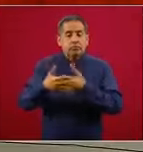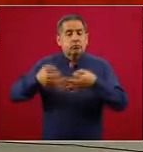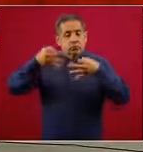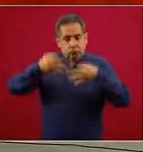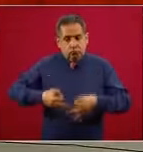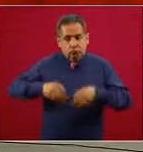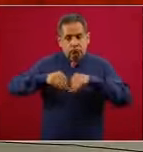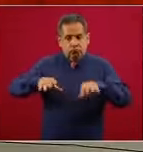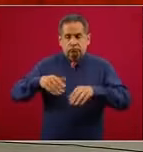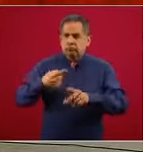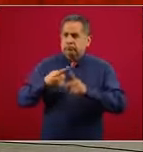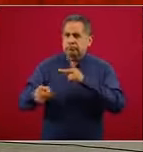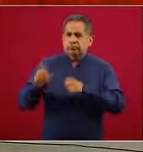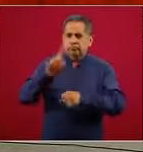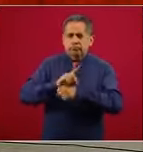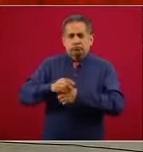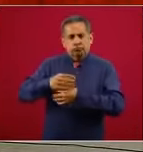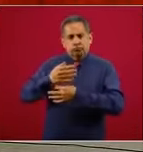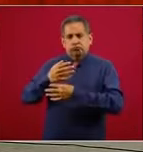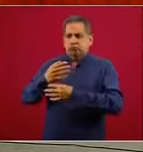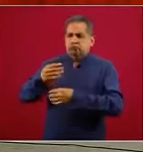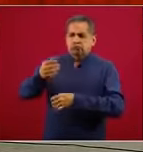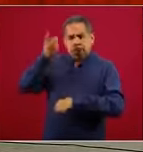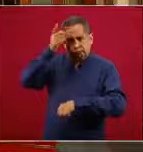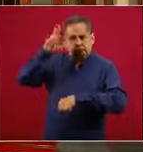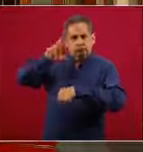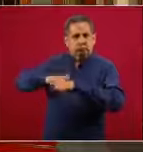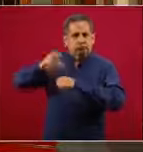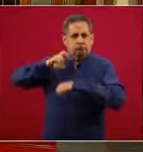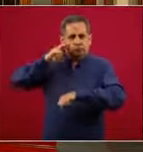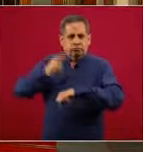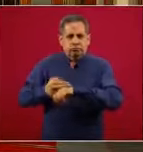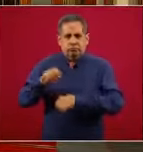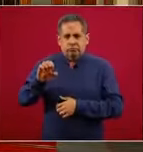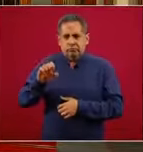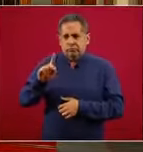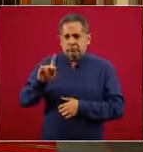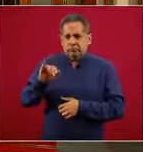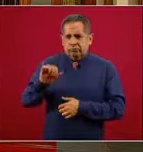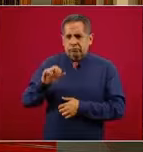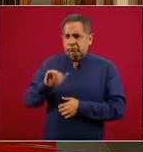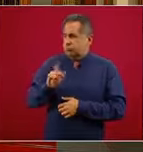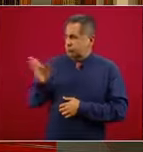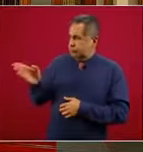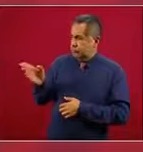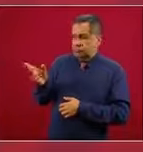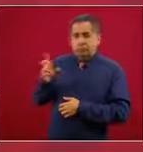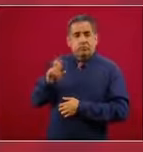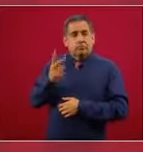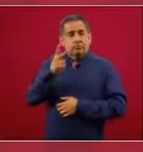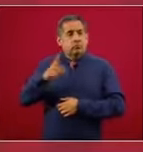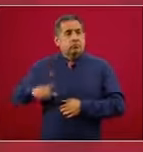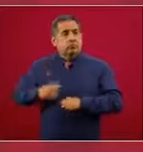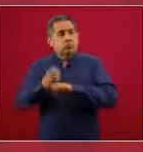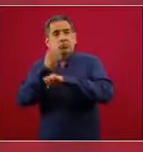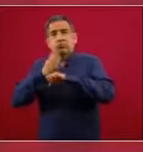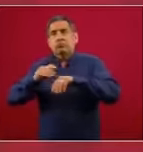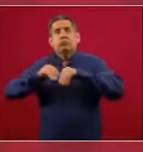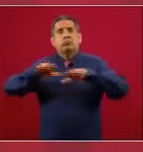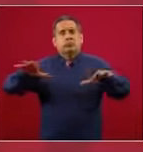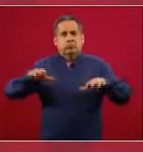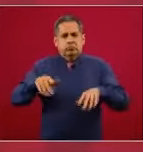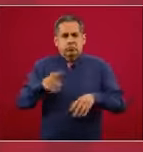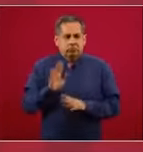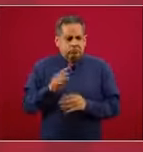oficial a partir de un comunicado que haga el Director General de Epidemiología, aquí presente, a las 32 gobiernos estatales. Sin embargo, el